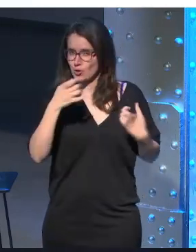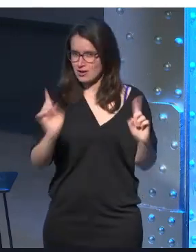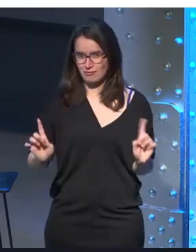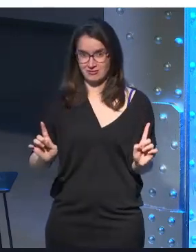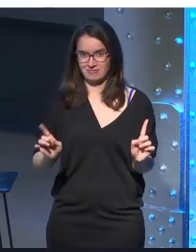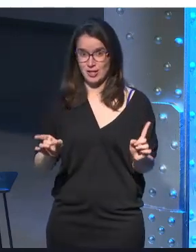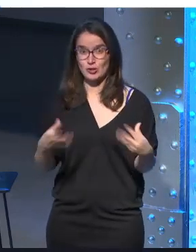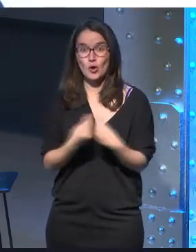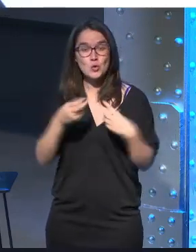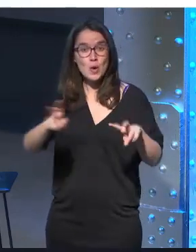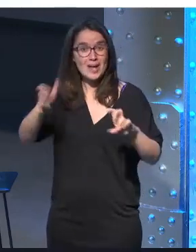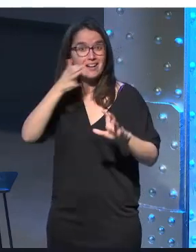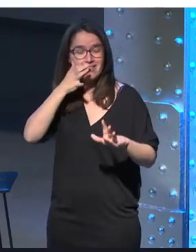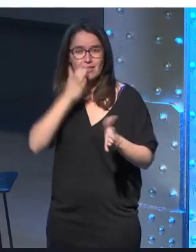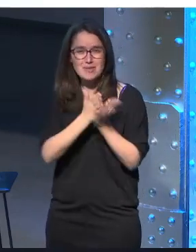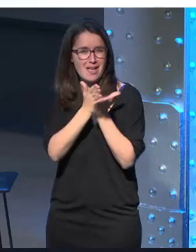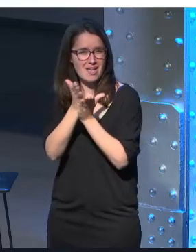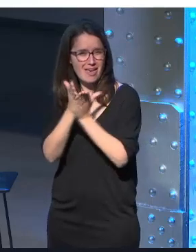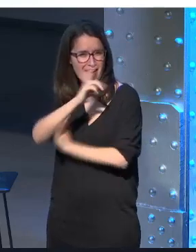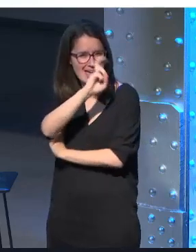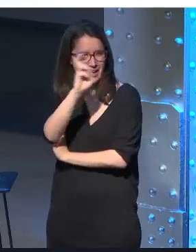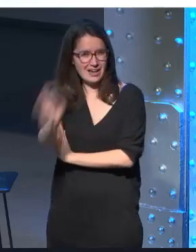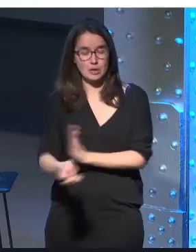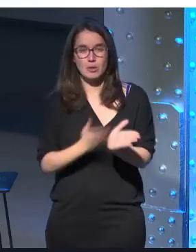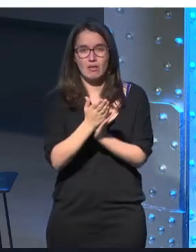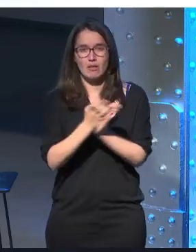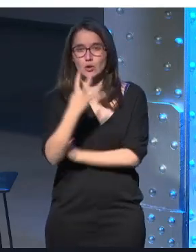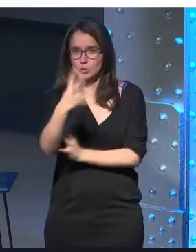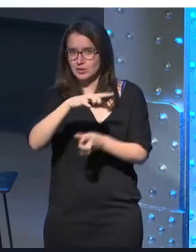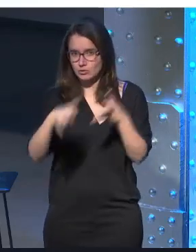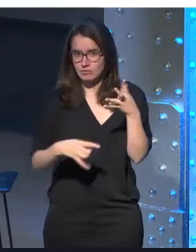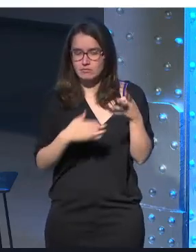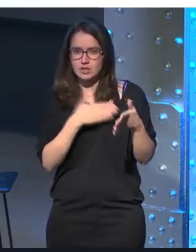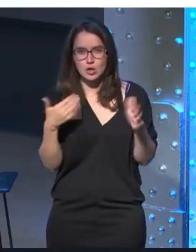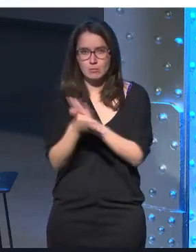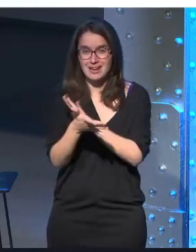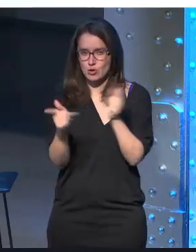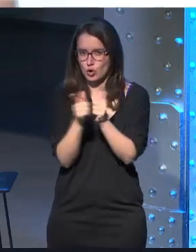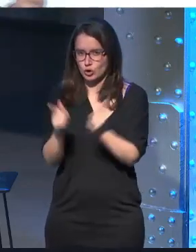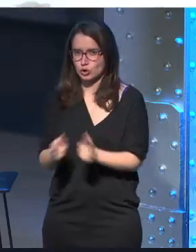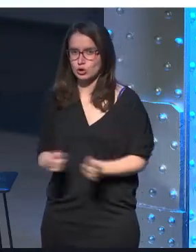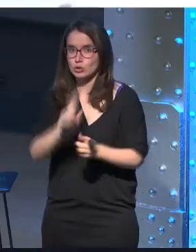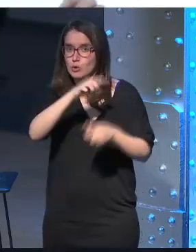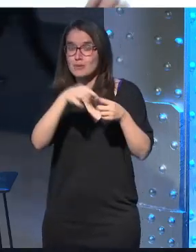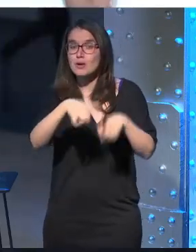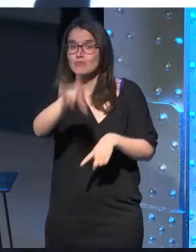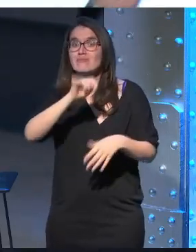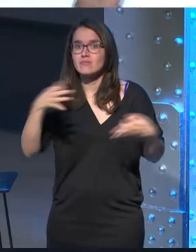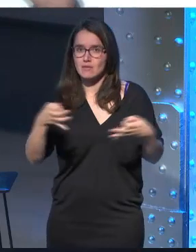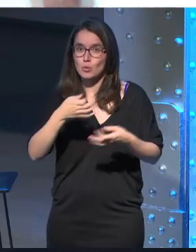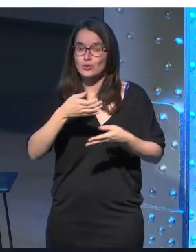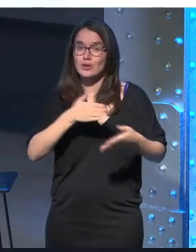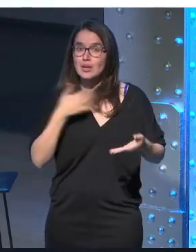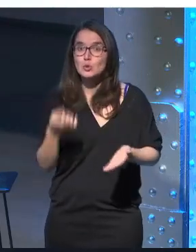estas nuevas realidades las opciones son mucho más amplias y tenemos cuatro posibilidades que quiero explicaros muy rápidamente porque es lo primero que tenemos que decidir cuando